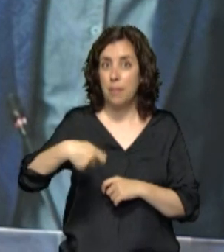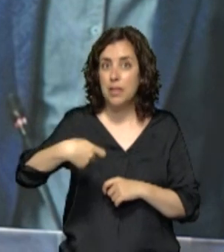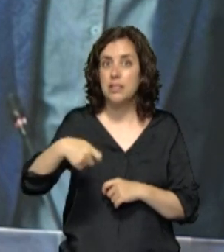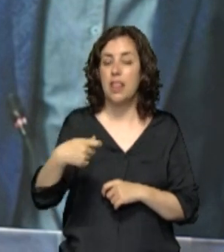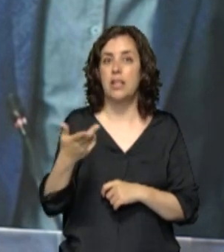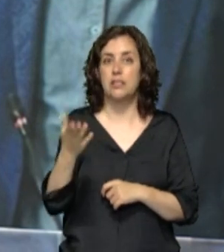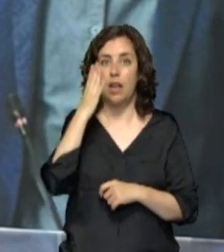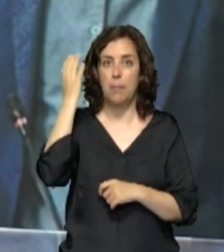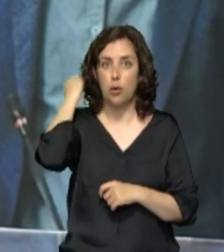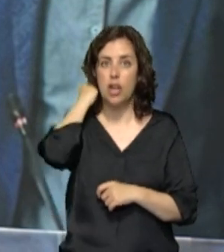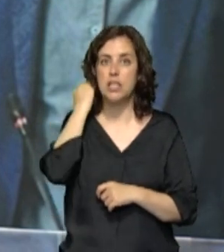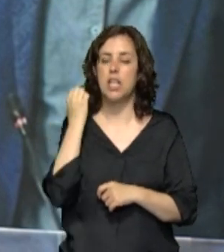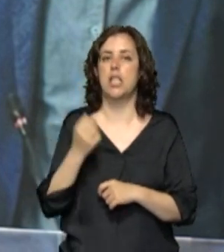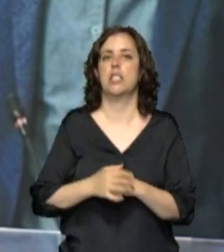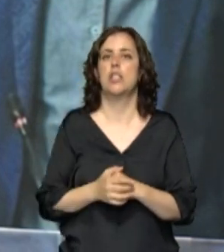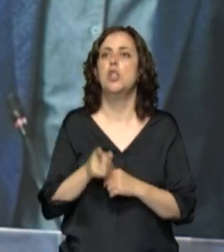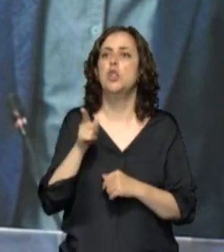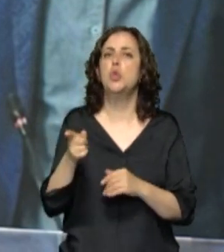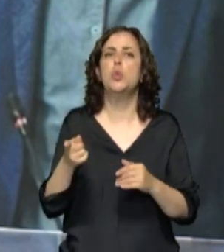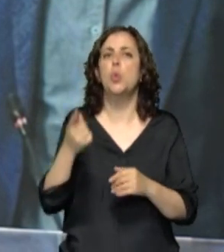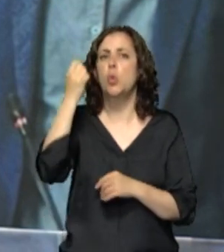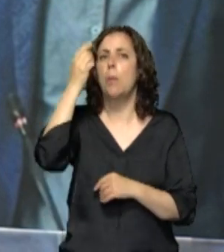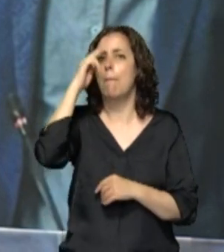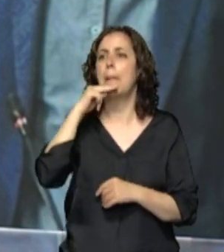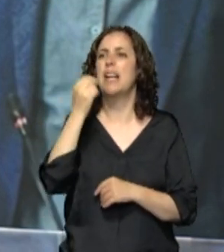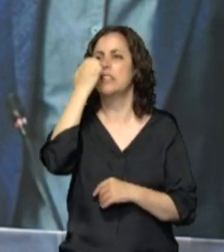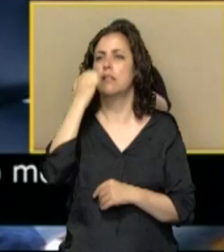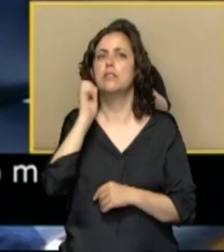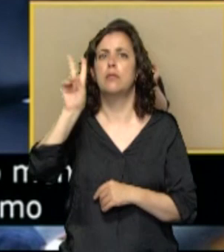segundo del gobierno, Pablo Iglesias, que es hijo de un terrorista. Vean.